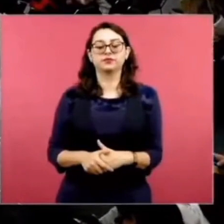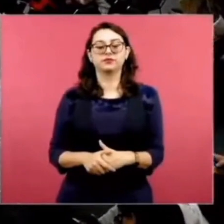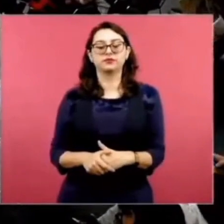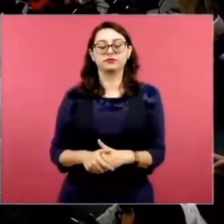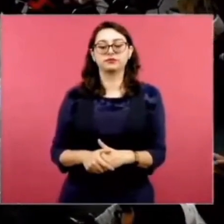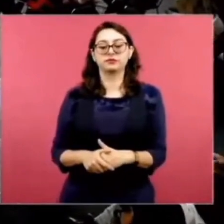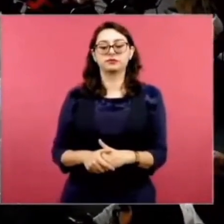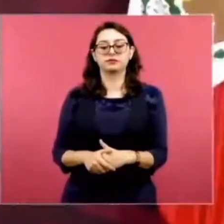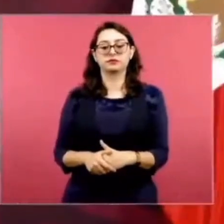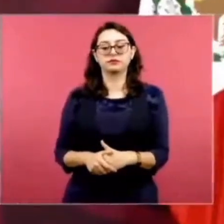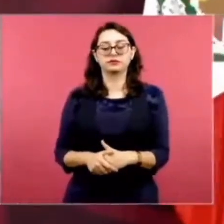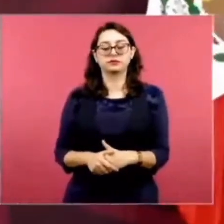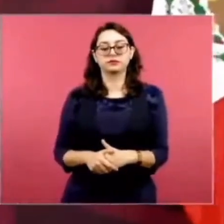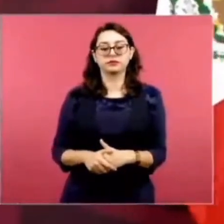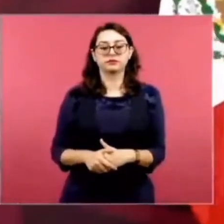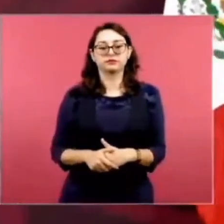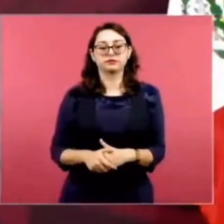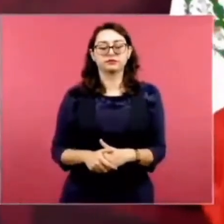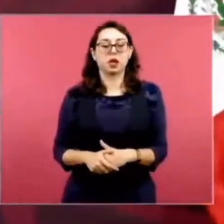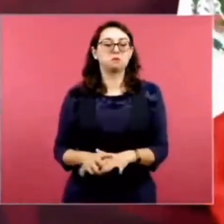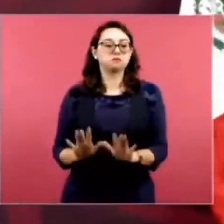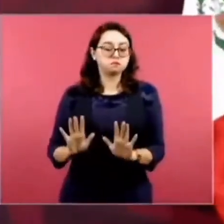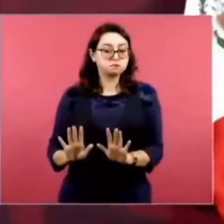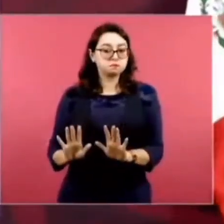Entonces, desde entonces,